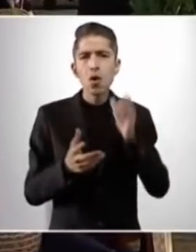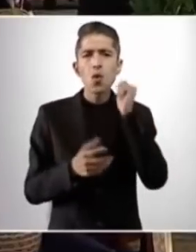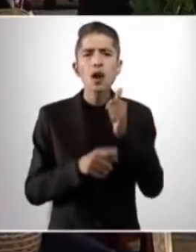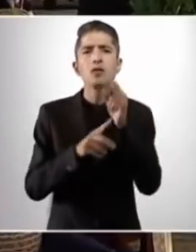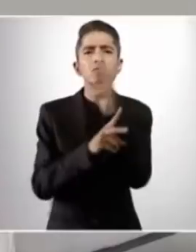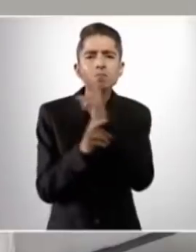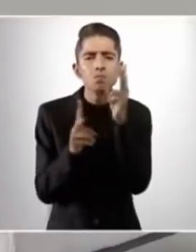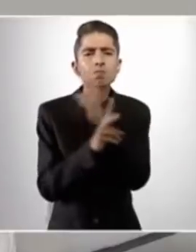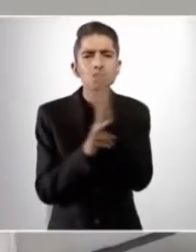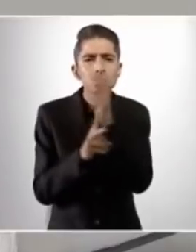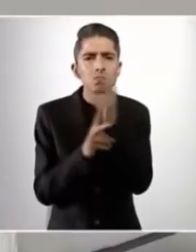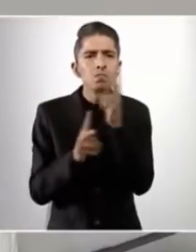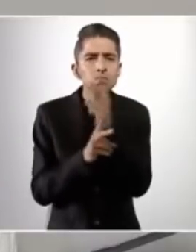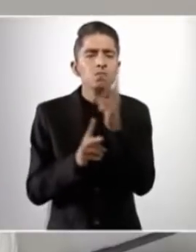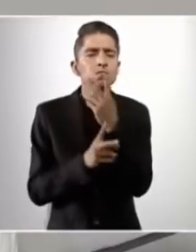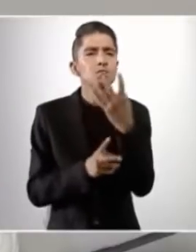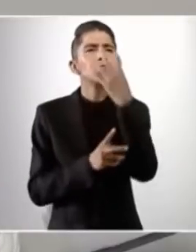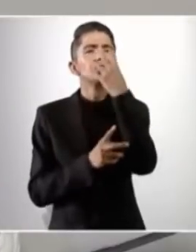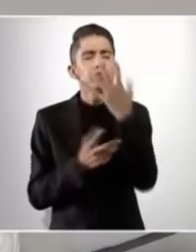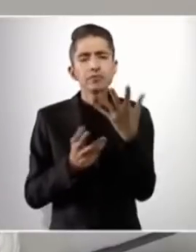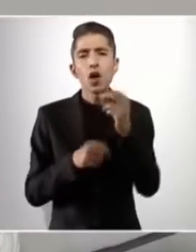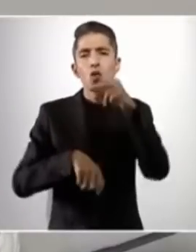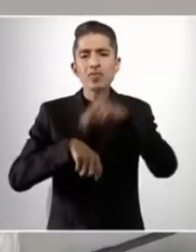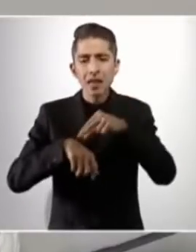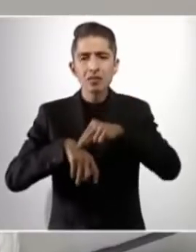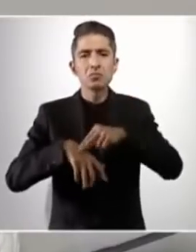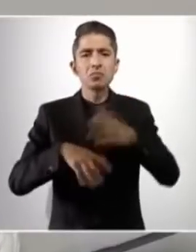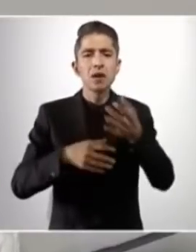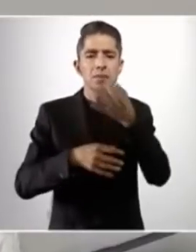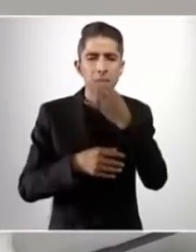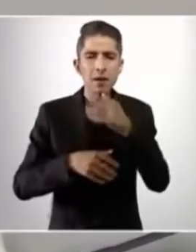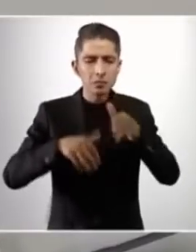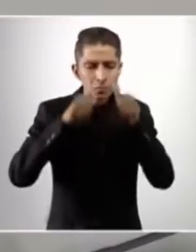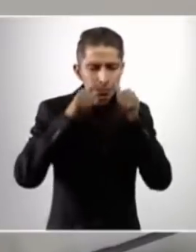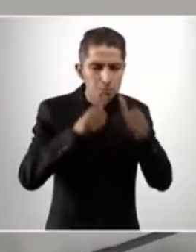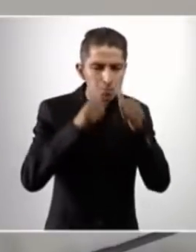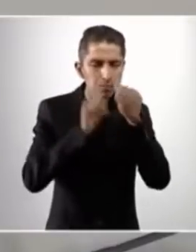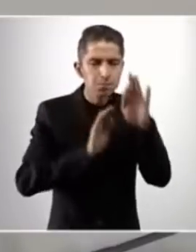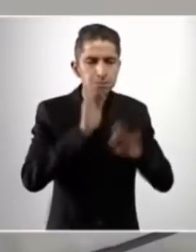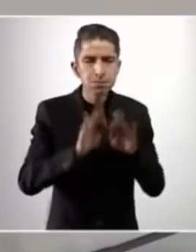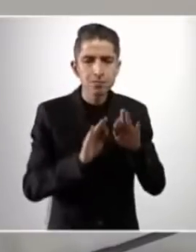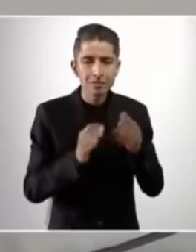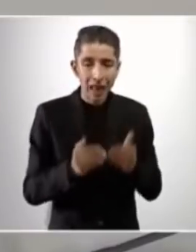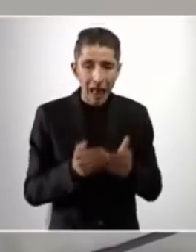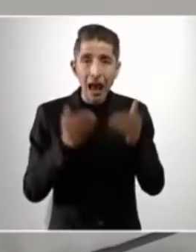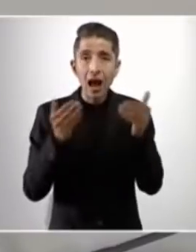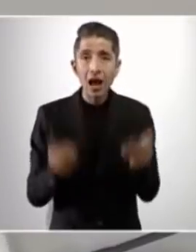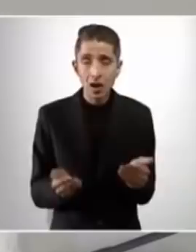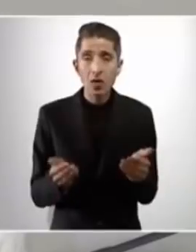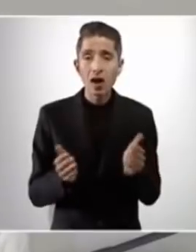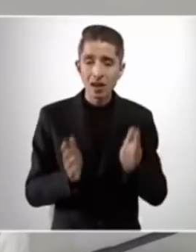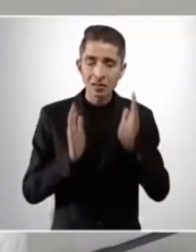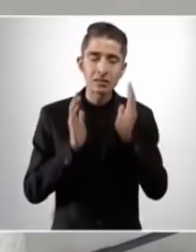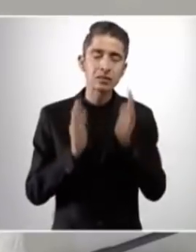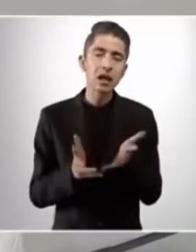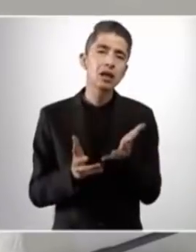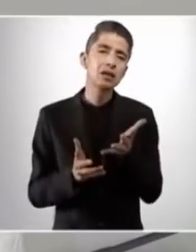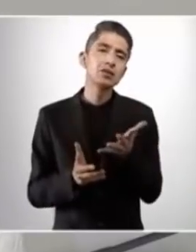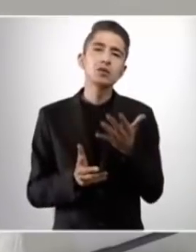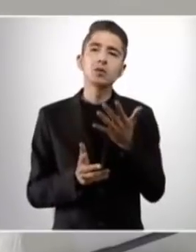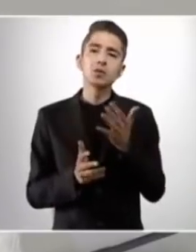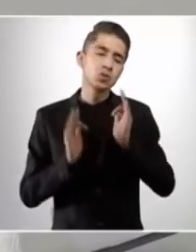ventilador, un médico, medicamentos. Ya afortunadamente esto lo hemos